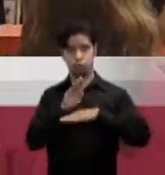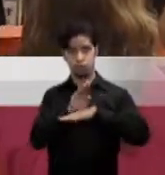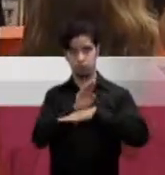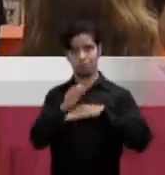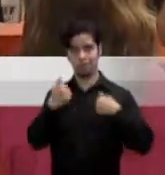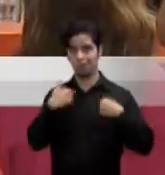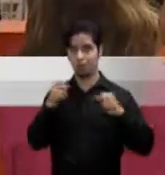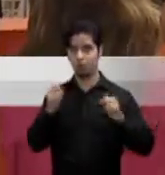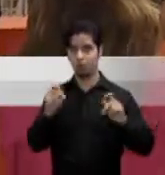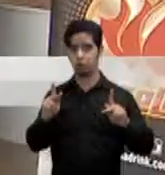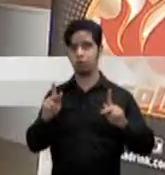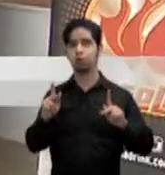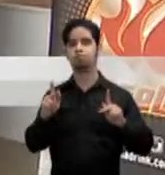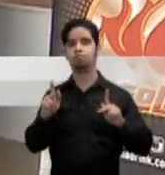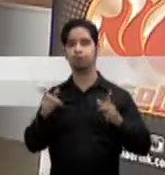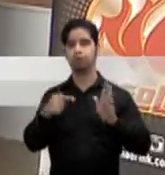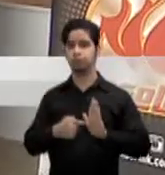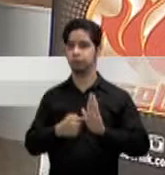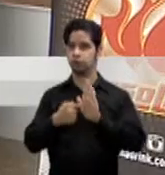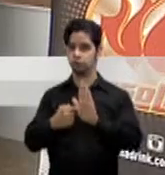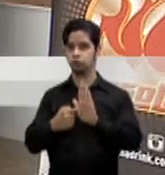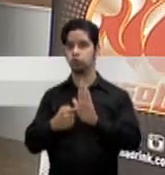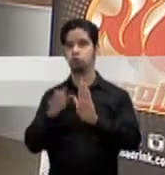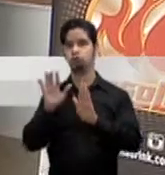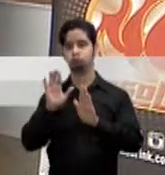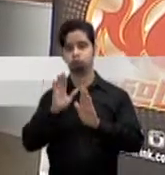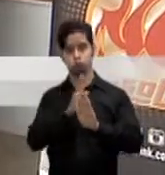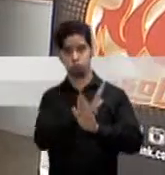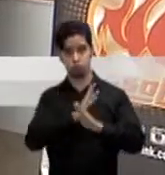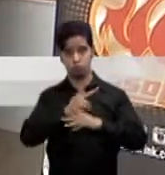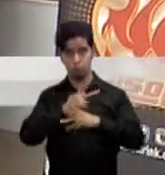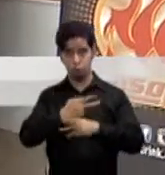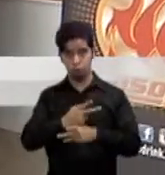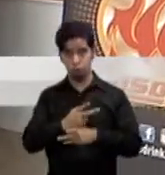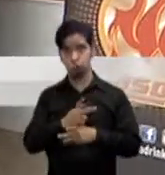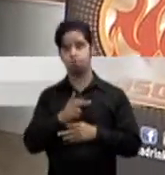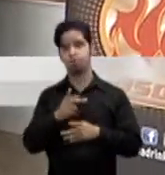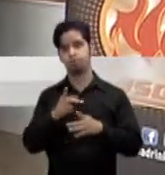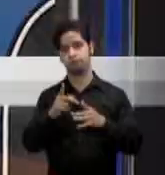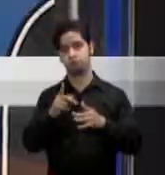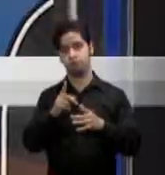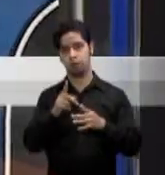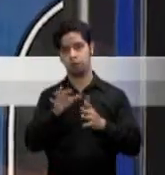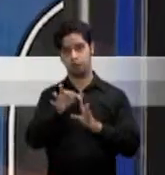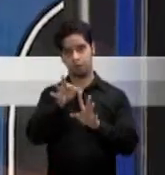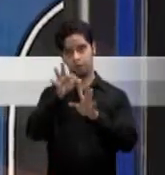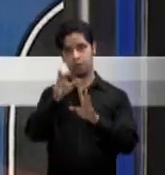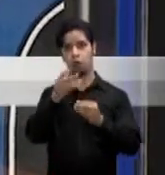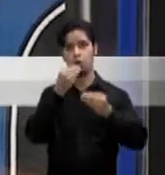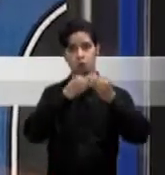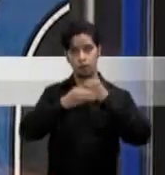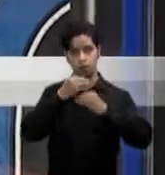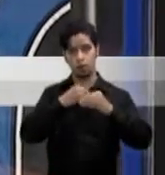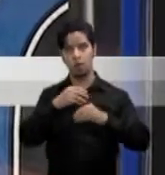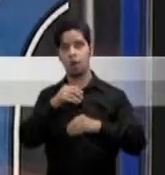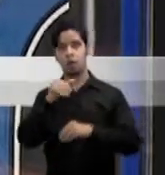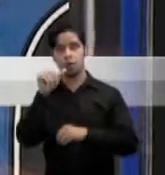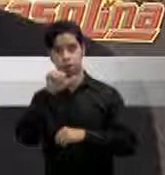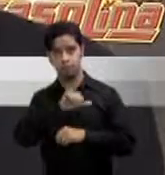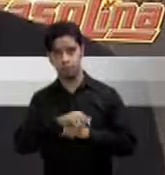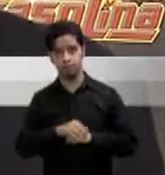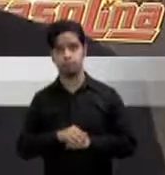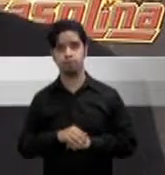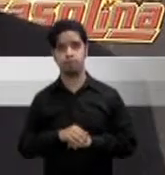oportunidad de exponer sus productos particularmente comida y bebida en el área de la florida central donde hay